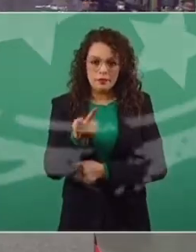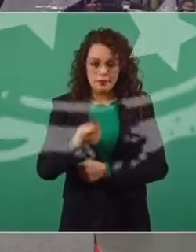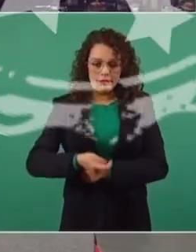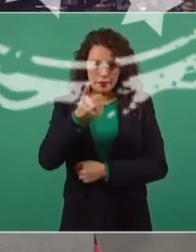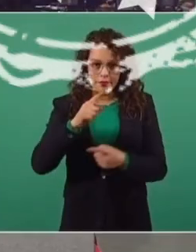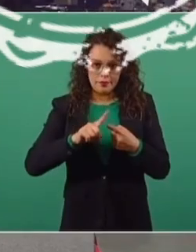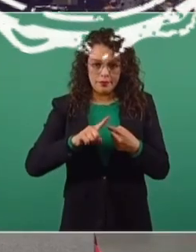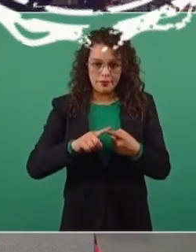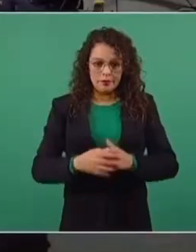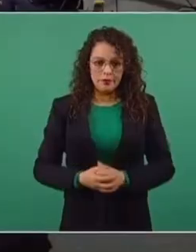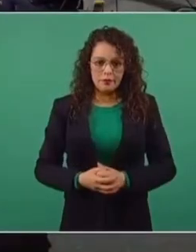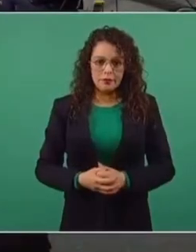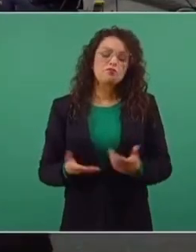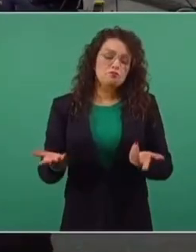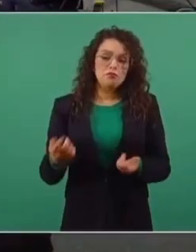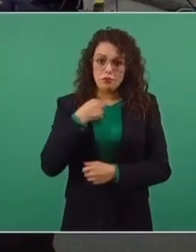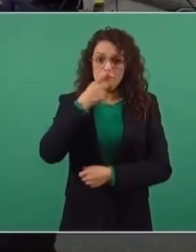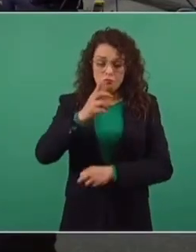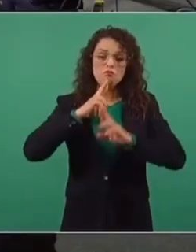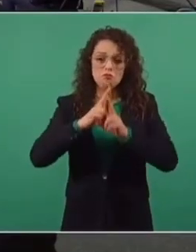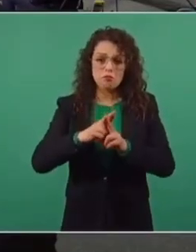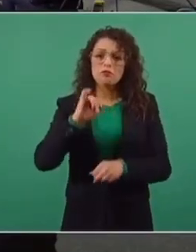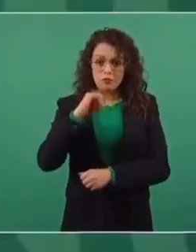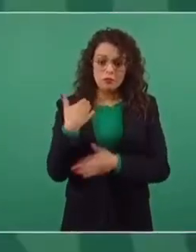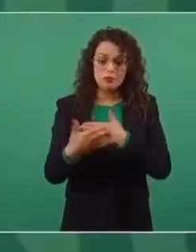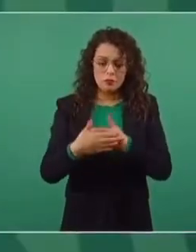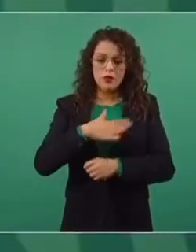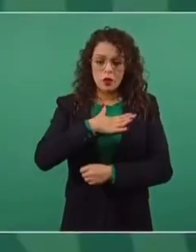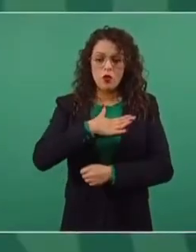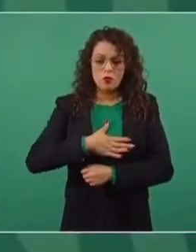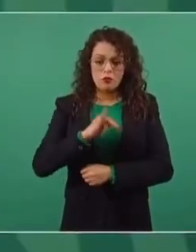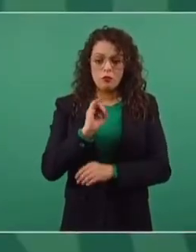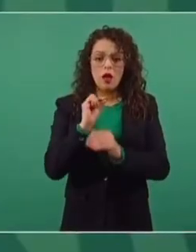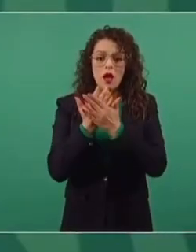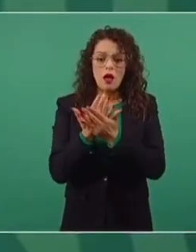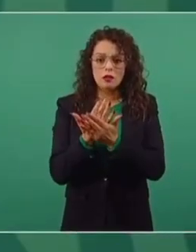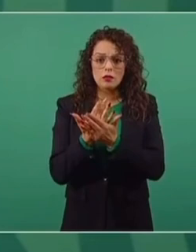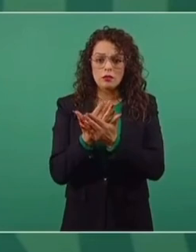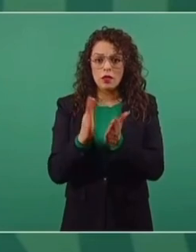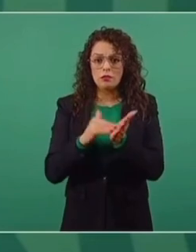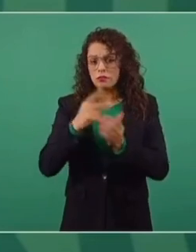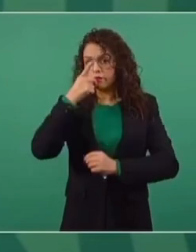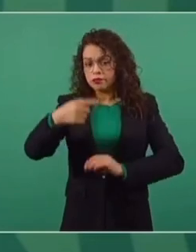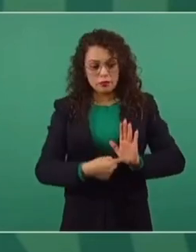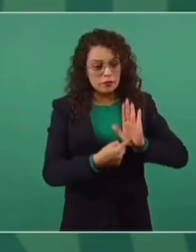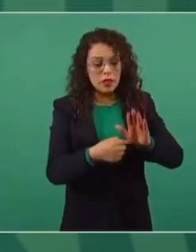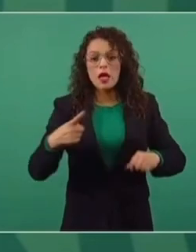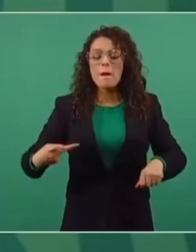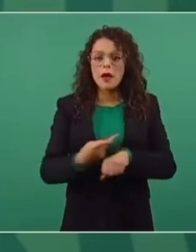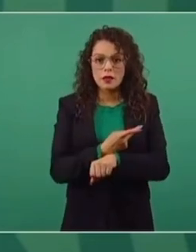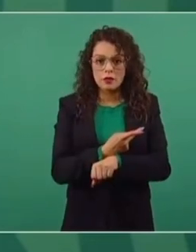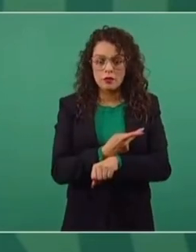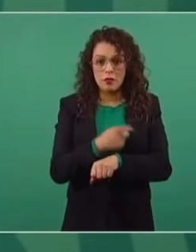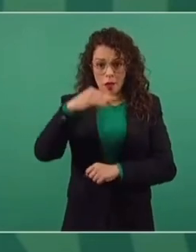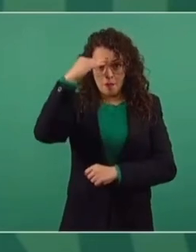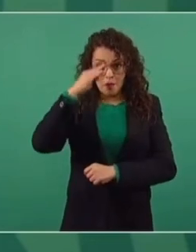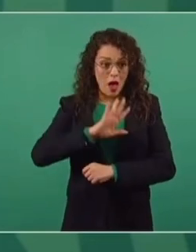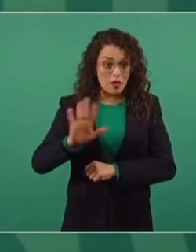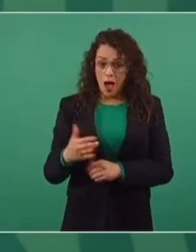Bueno, que va a haber justicia, es lo que yo puedo contestar, y que se está esperando el dictamen y no va a haber impunidad.